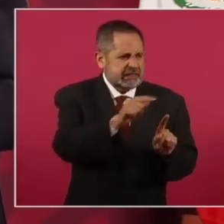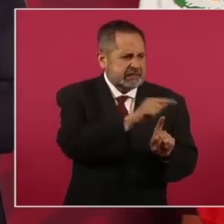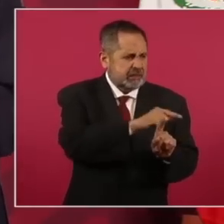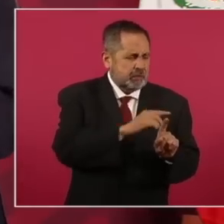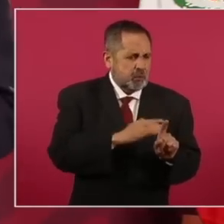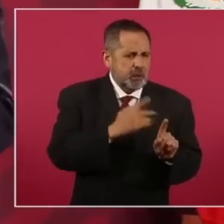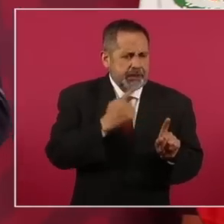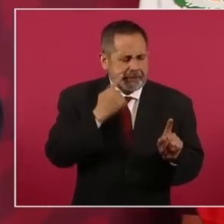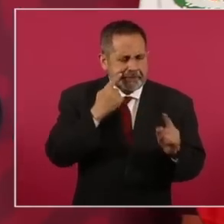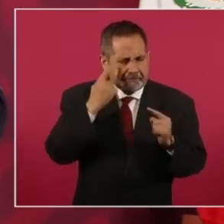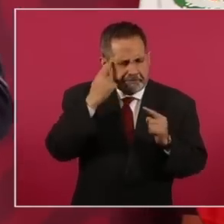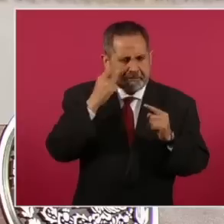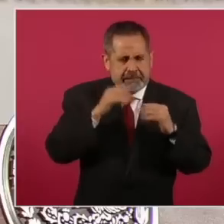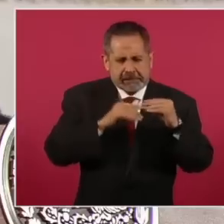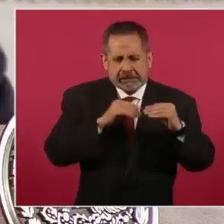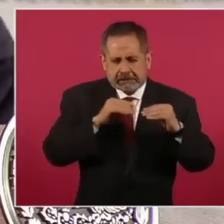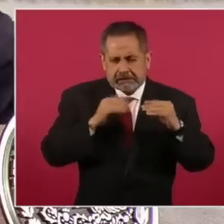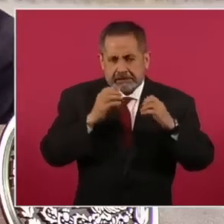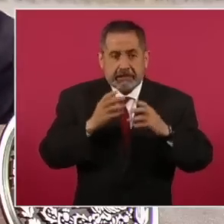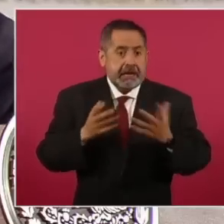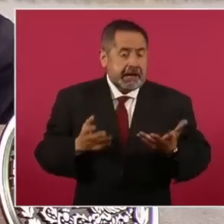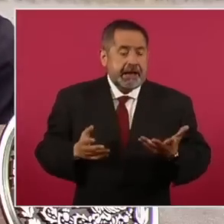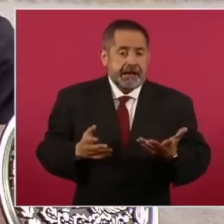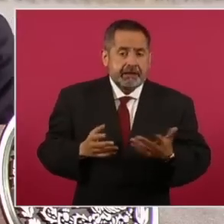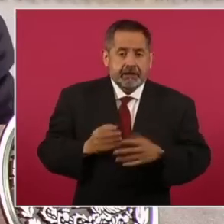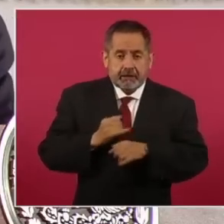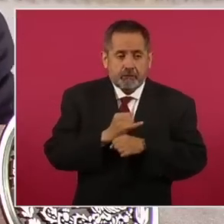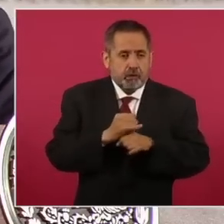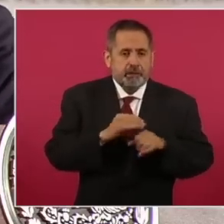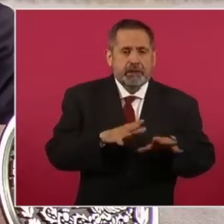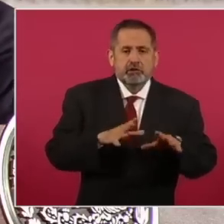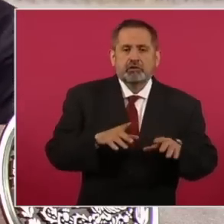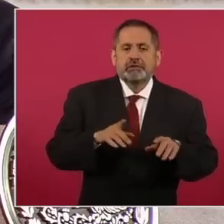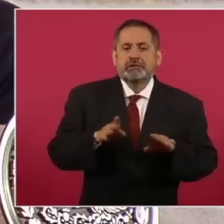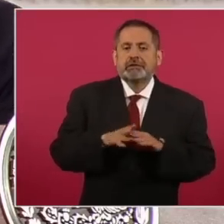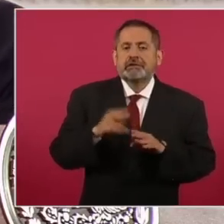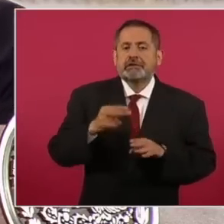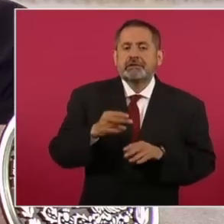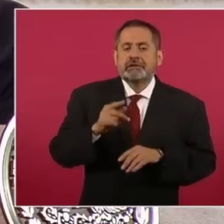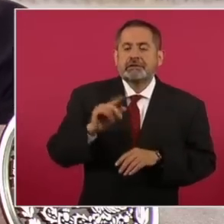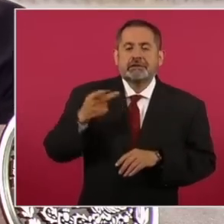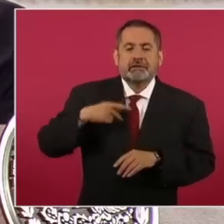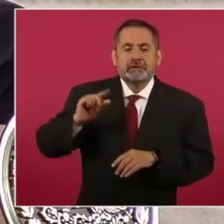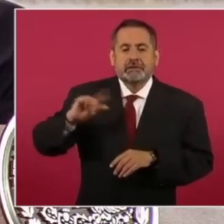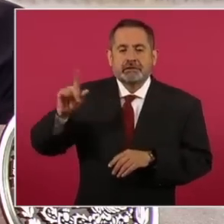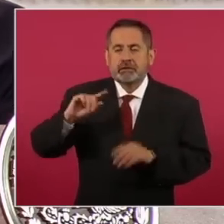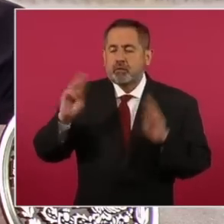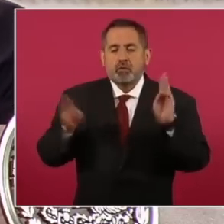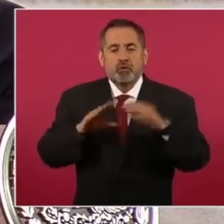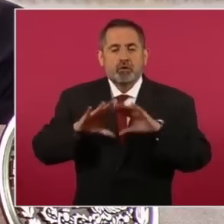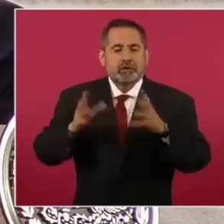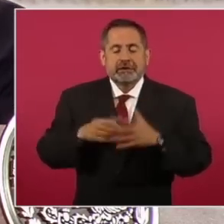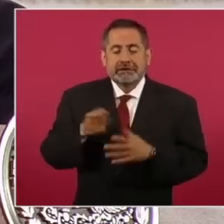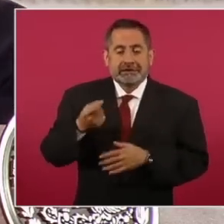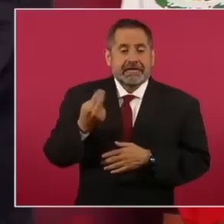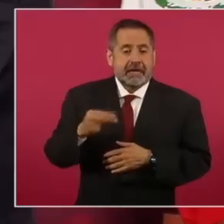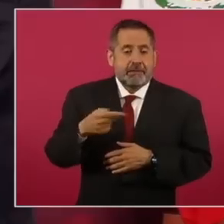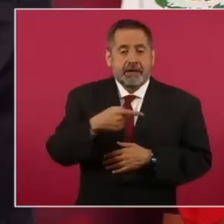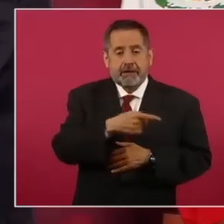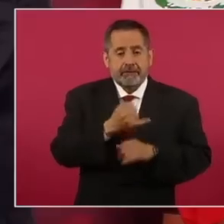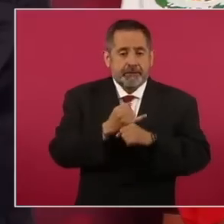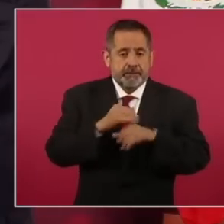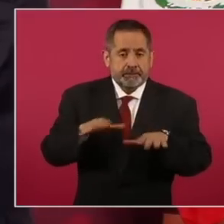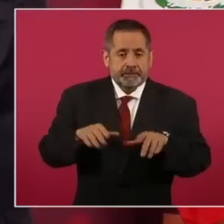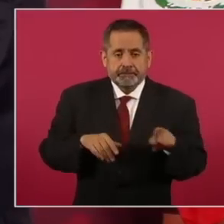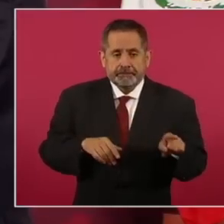Y hay también informaciones que le llaman los especialistas en todo el mundo de estas cosas, de